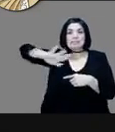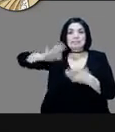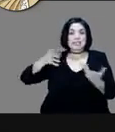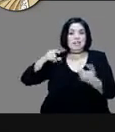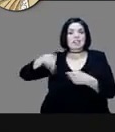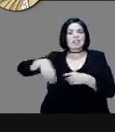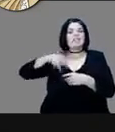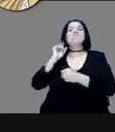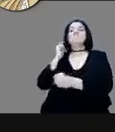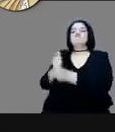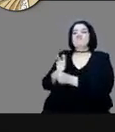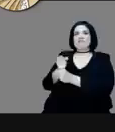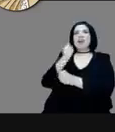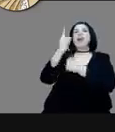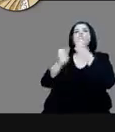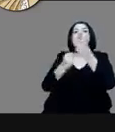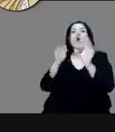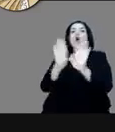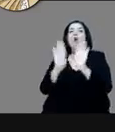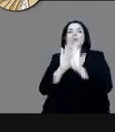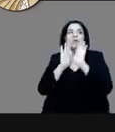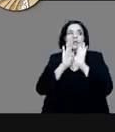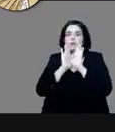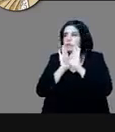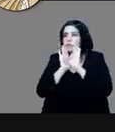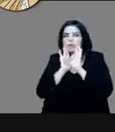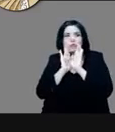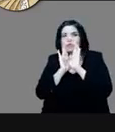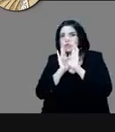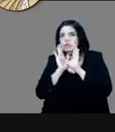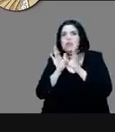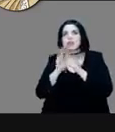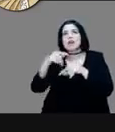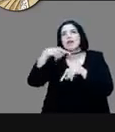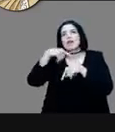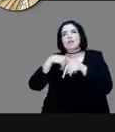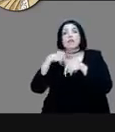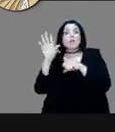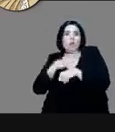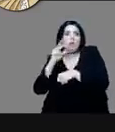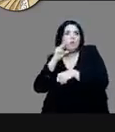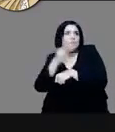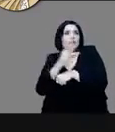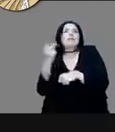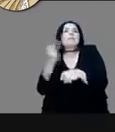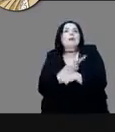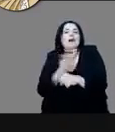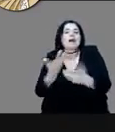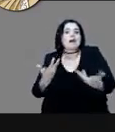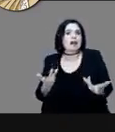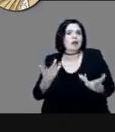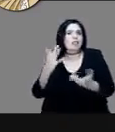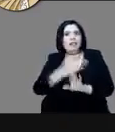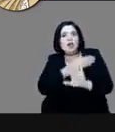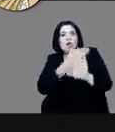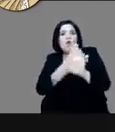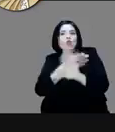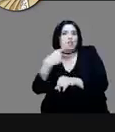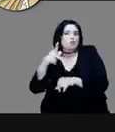conspirando, ¿verdad? Por lo que están viendo, por lo que ven que está sucediendo, ¿verdad? Contra su